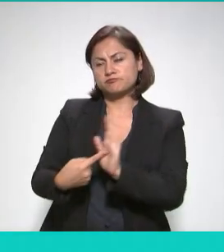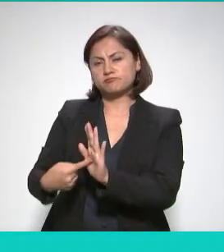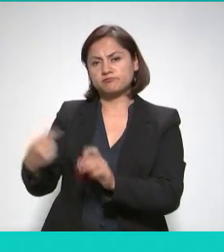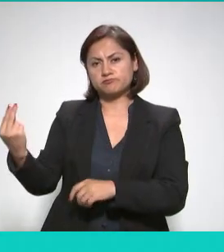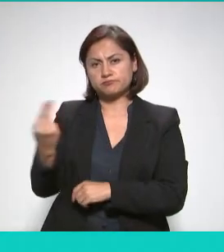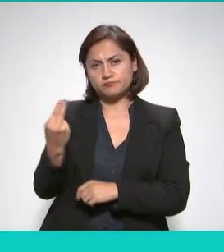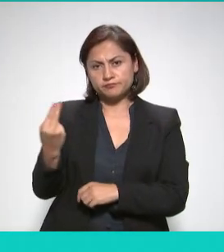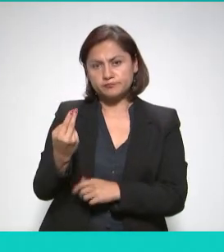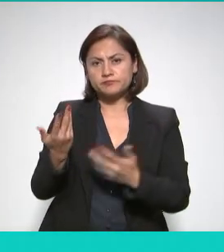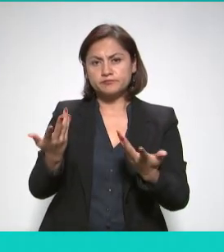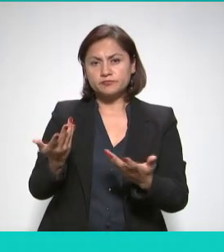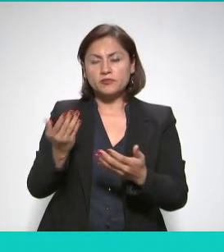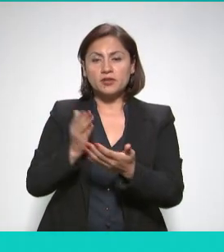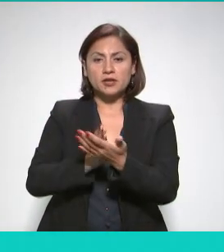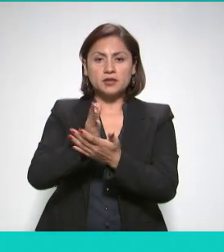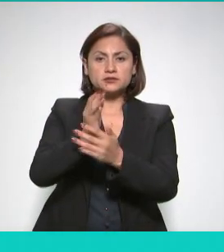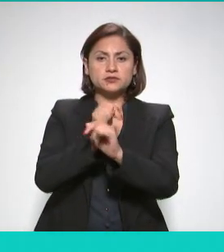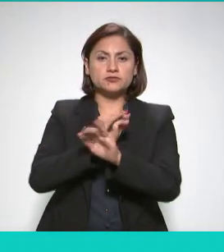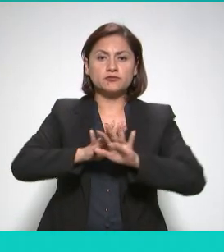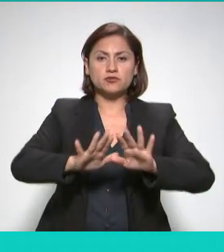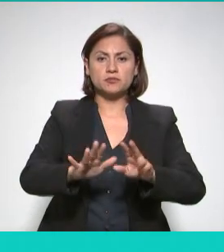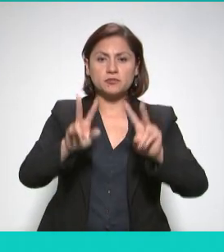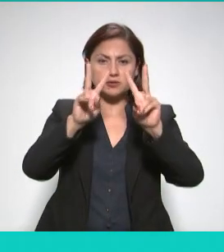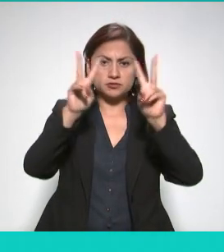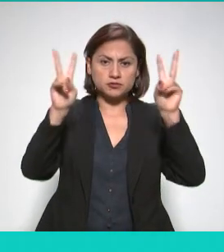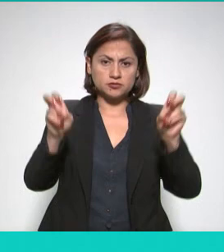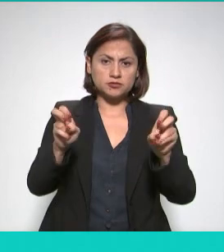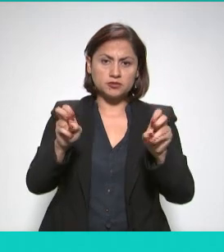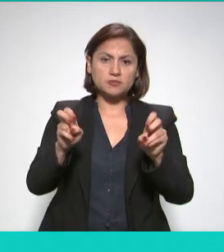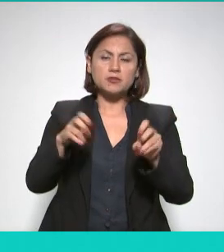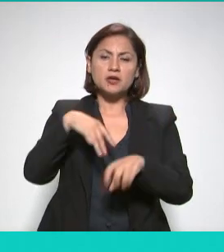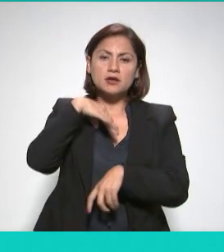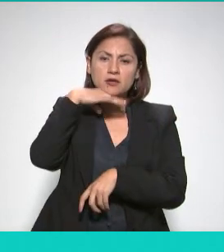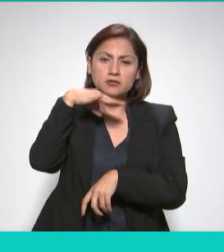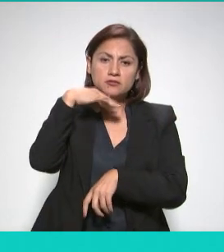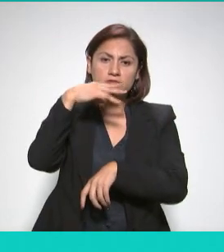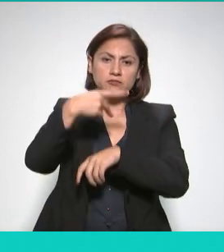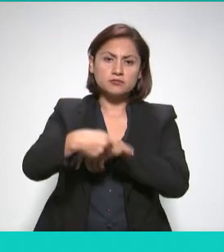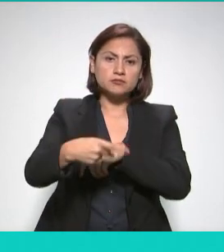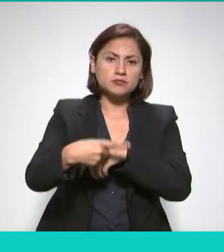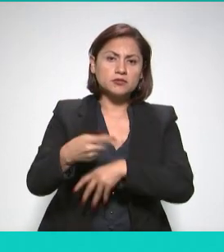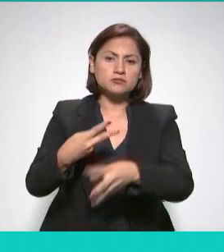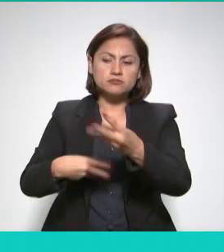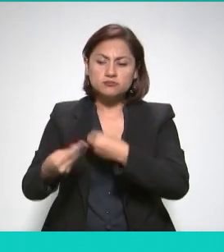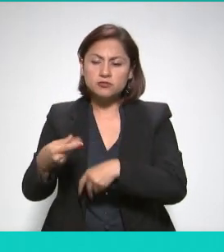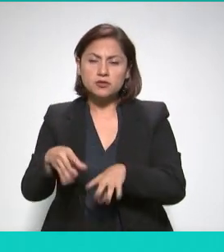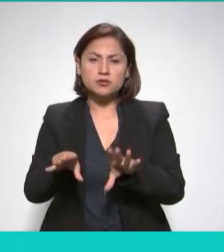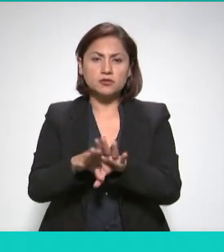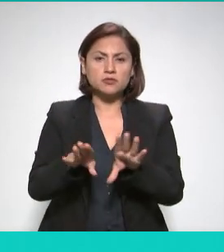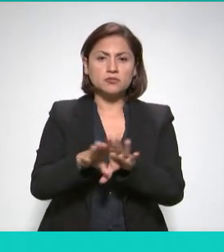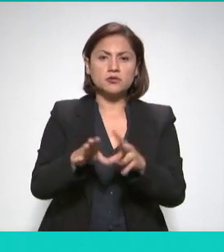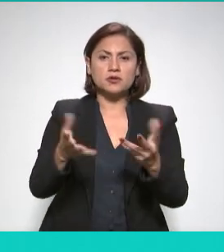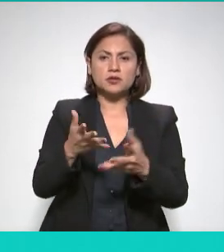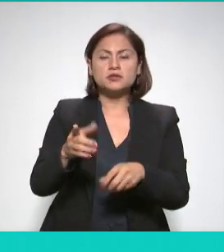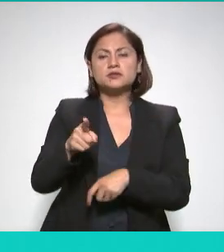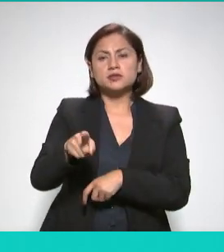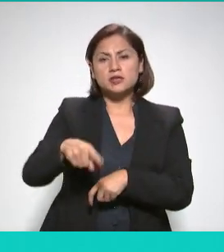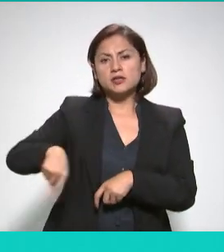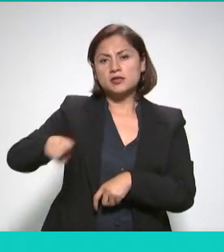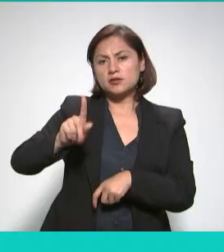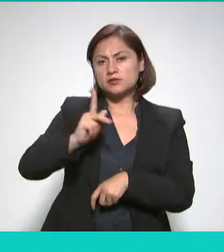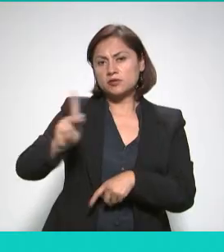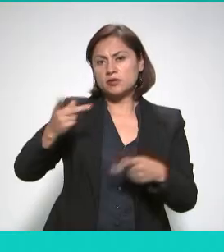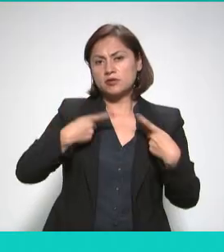Dar acceso a la información relacionada con el manejo de residuos peligrosos o tóxicos, además de ser de interés público,